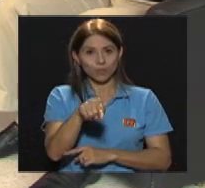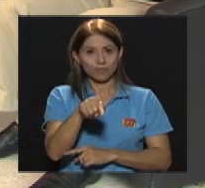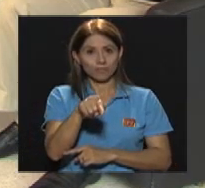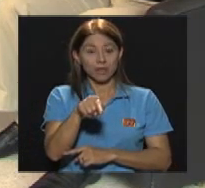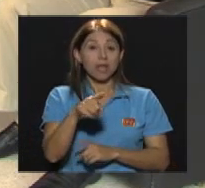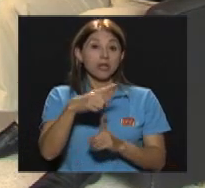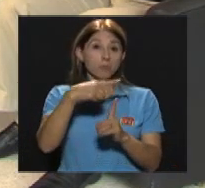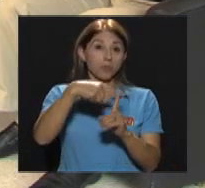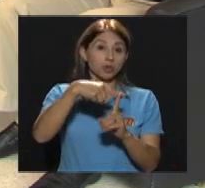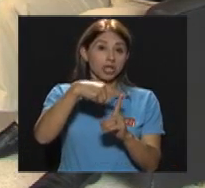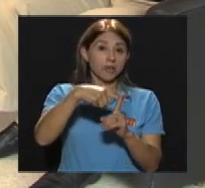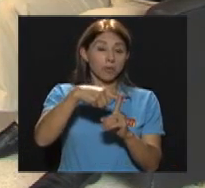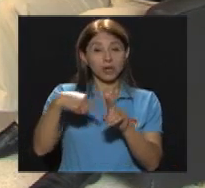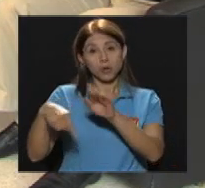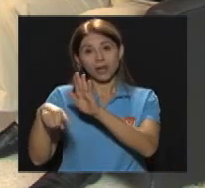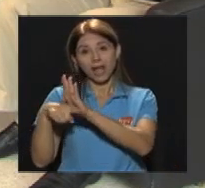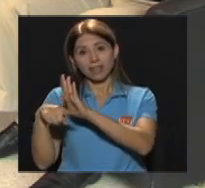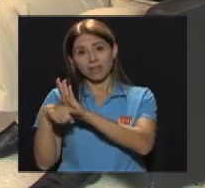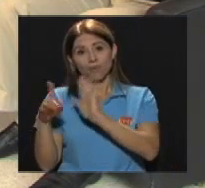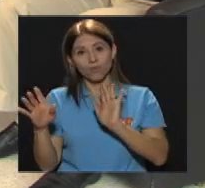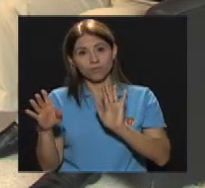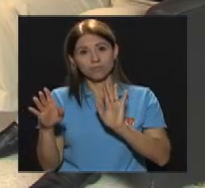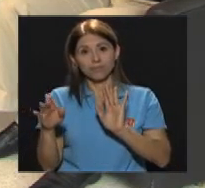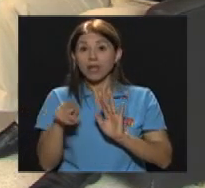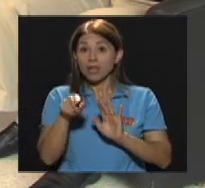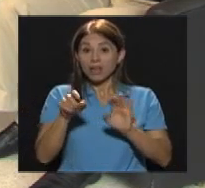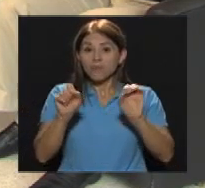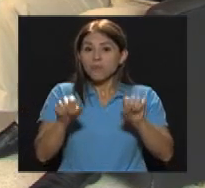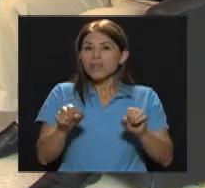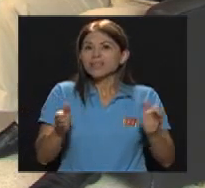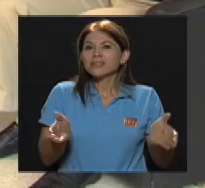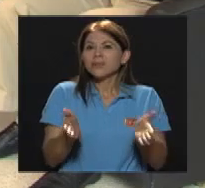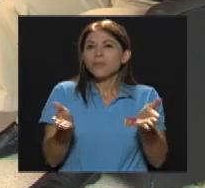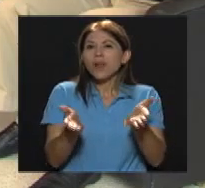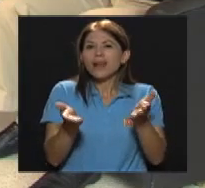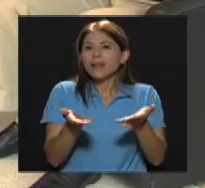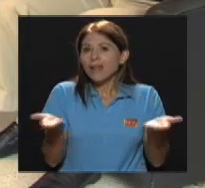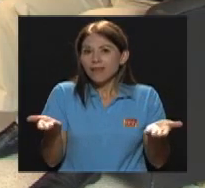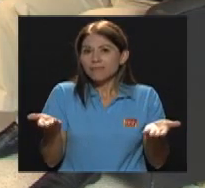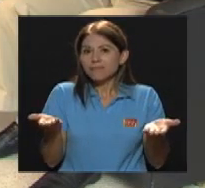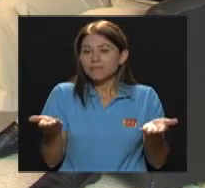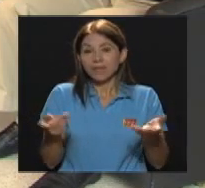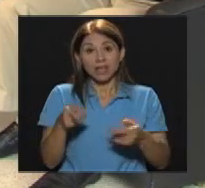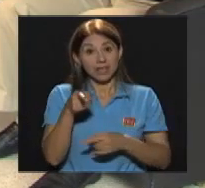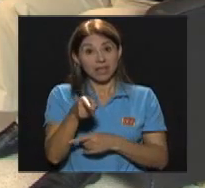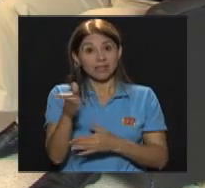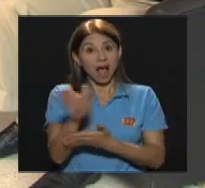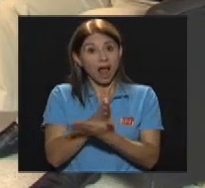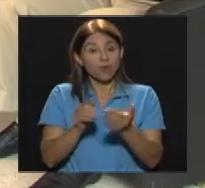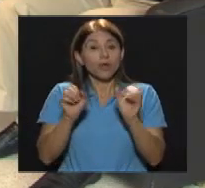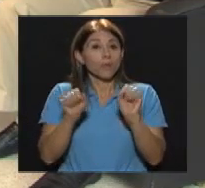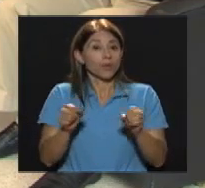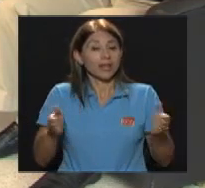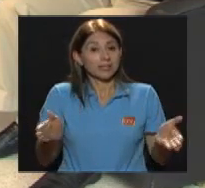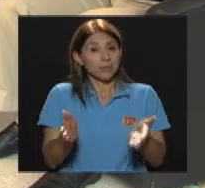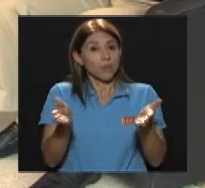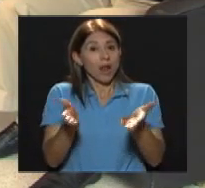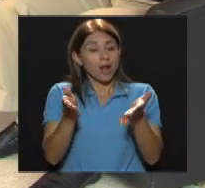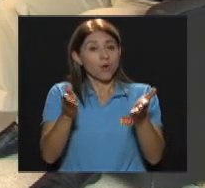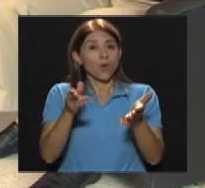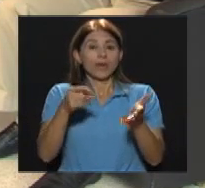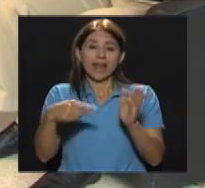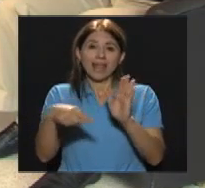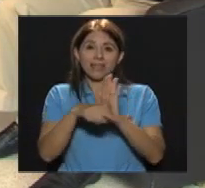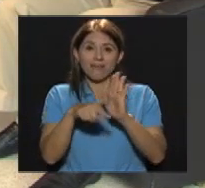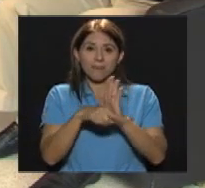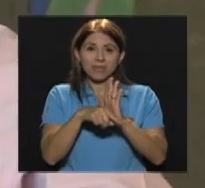Es decir Que lo podría estimular Y que es algo Que lo podría estimular Negativamente No para obviarlo Sino también